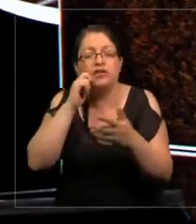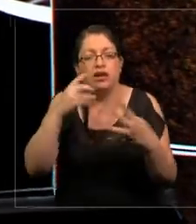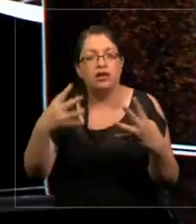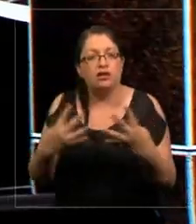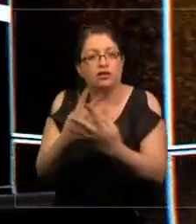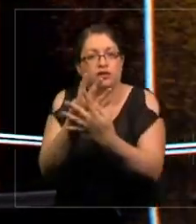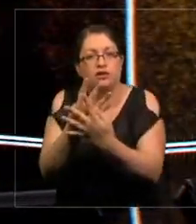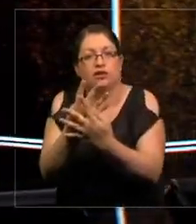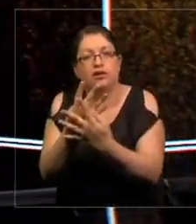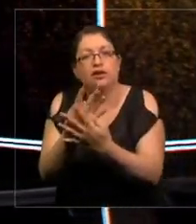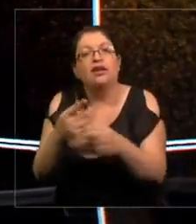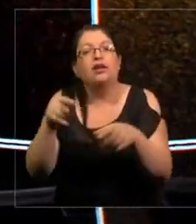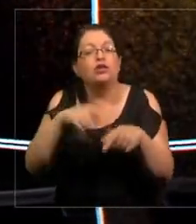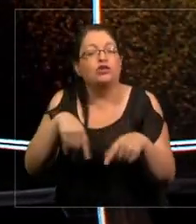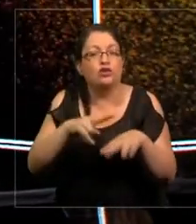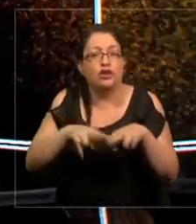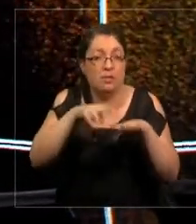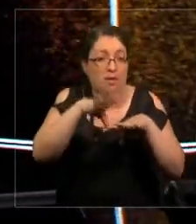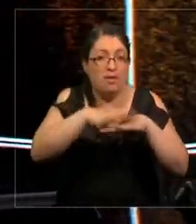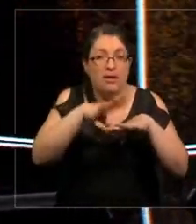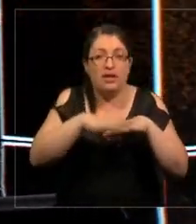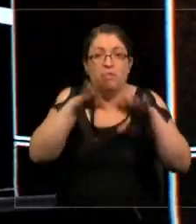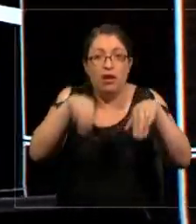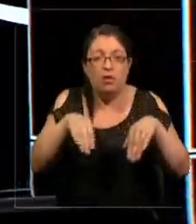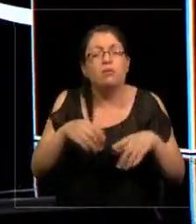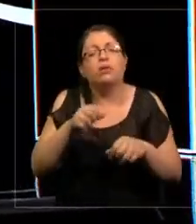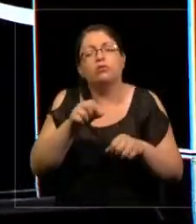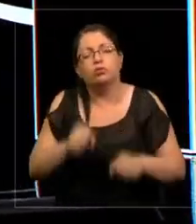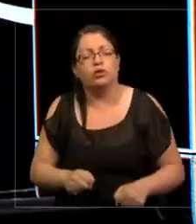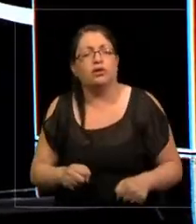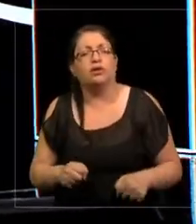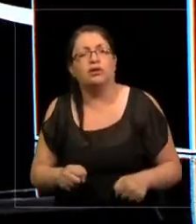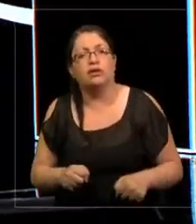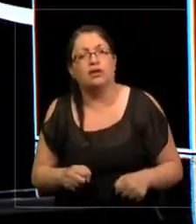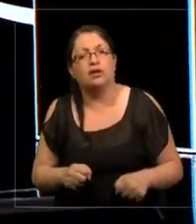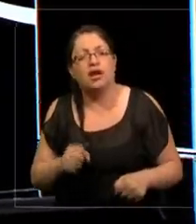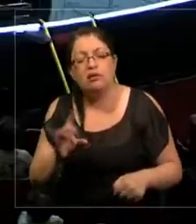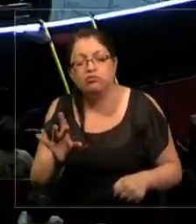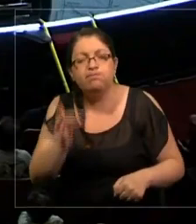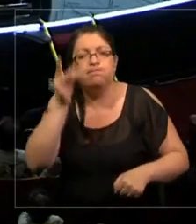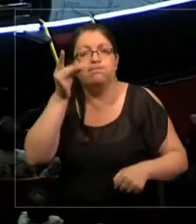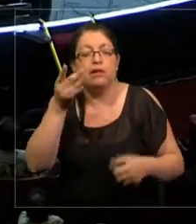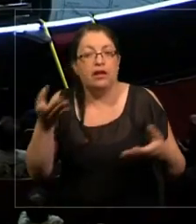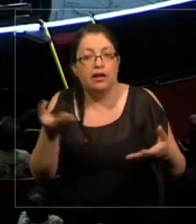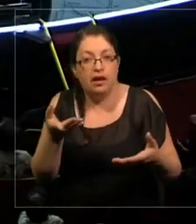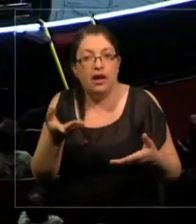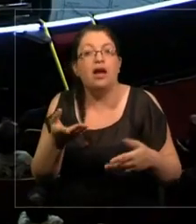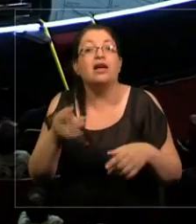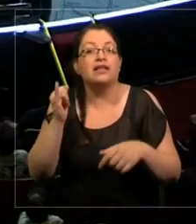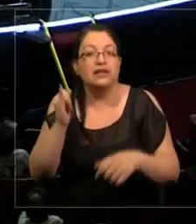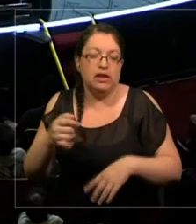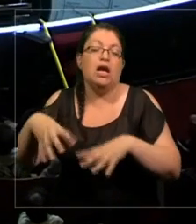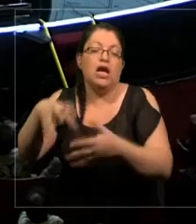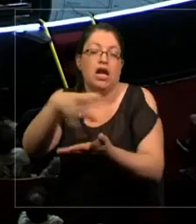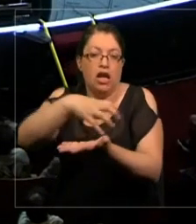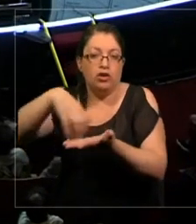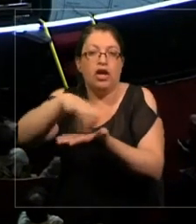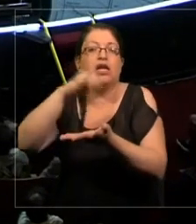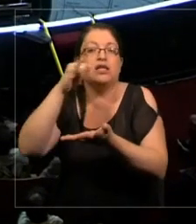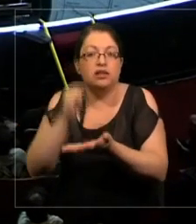si uno aplica la misma matemática, uno puede determinar que sí, las ciudades sí escalan.